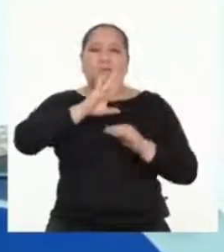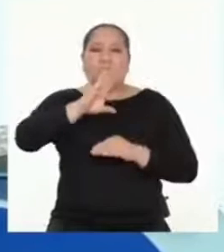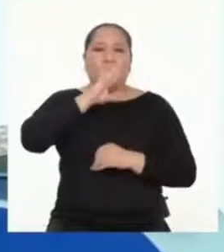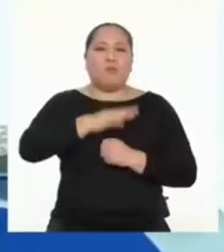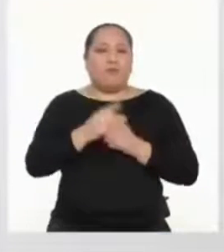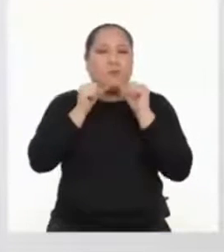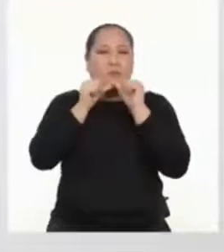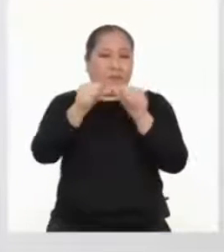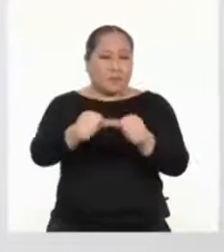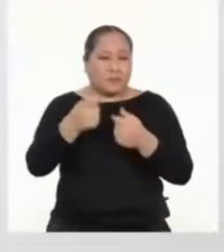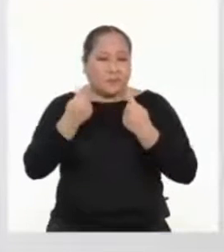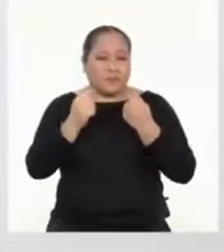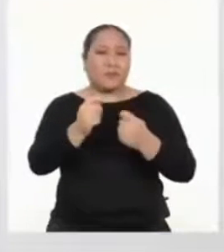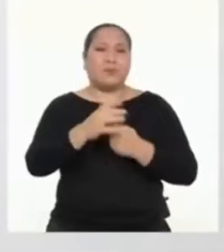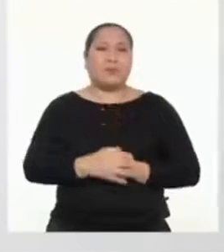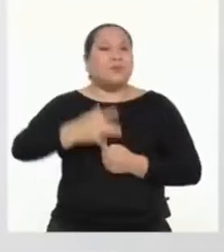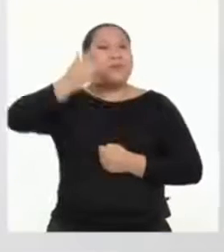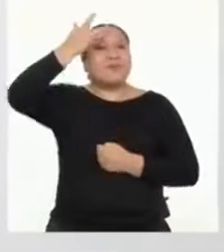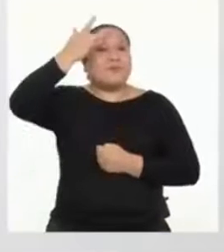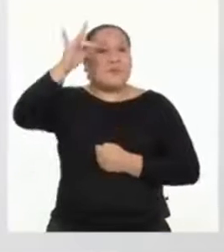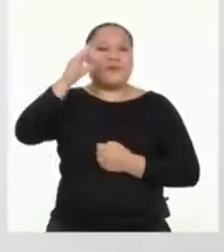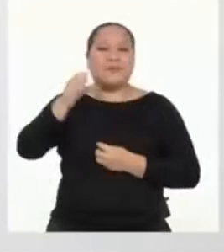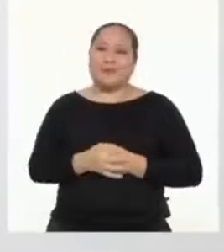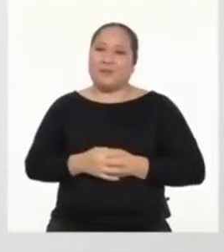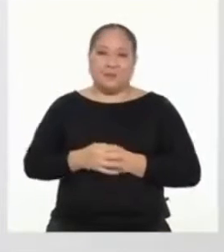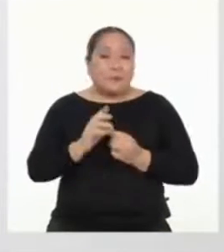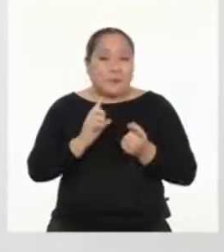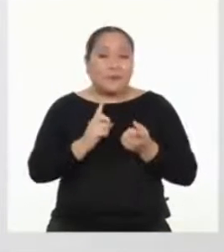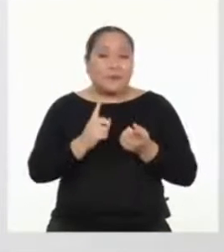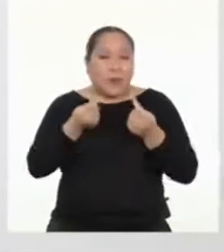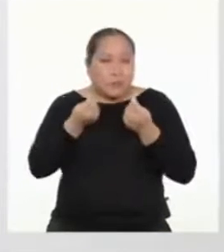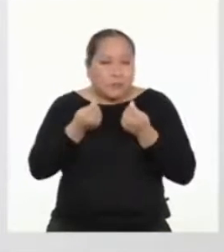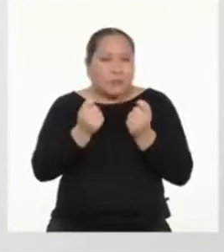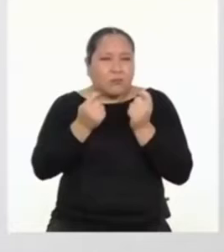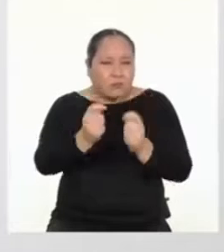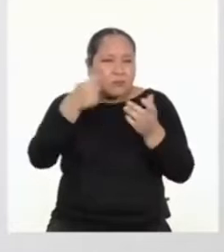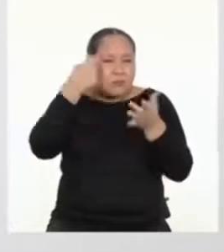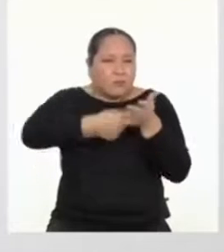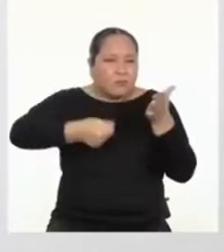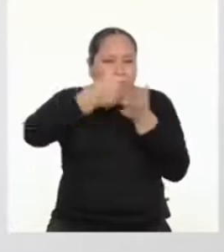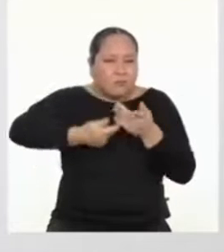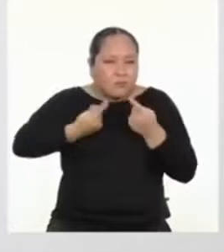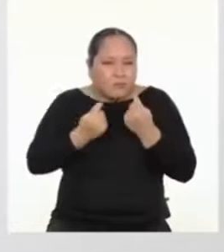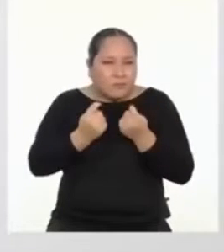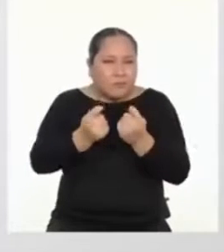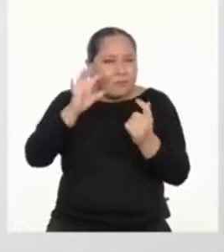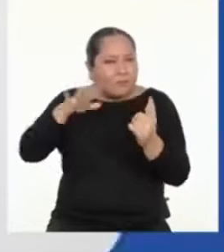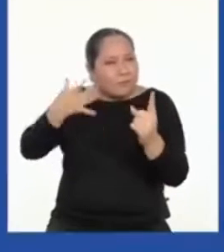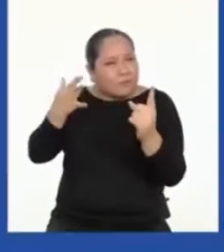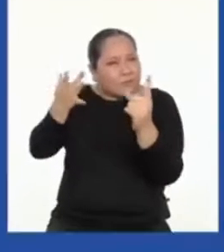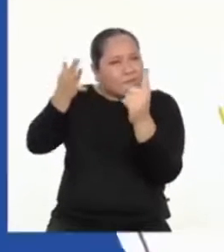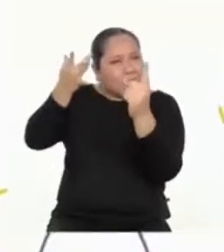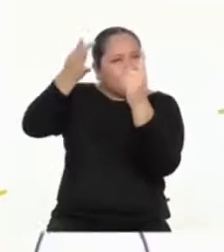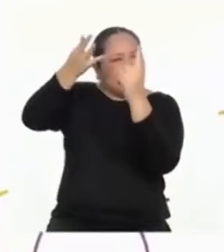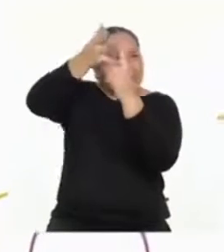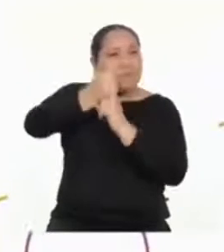¡Sigamos intentando! La inteligencia es moldeable y si entrenamos y practicamos, podemos alcanzar el